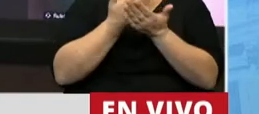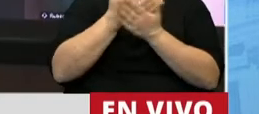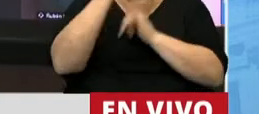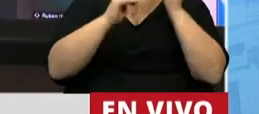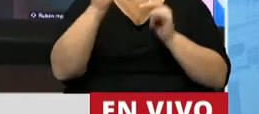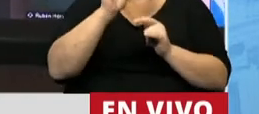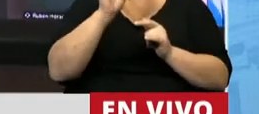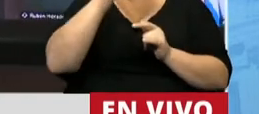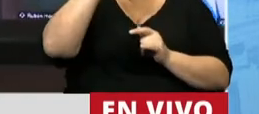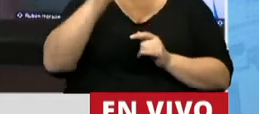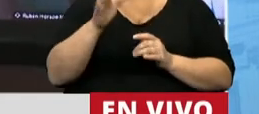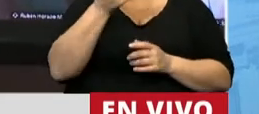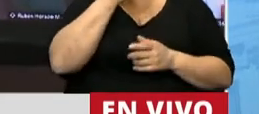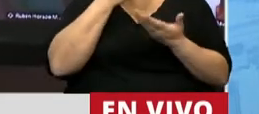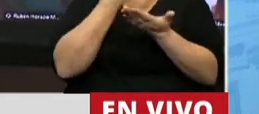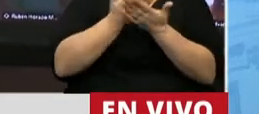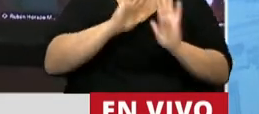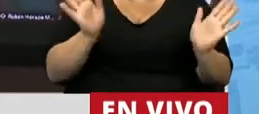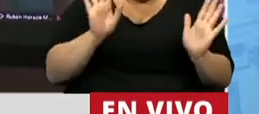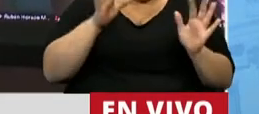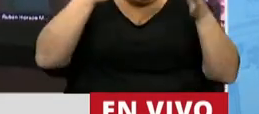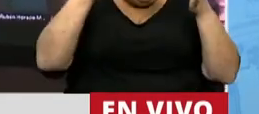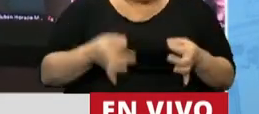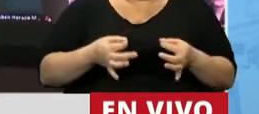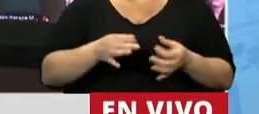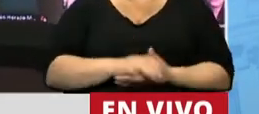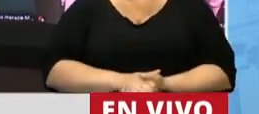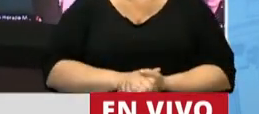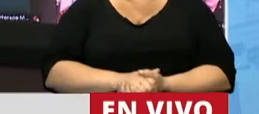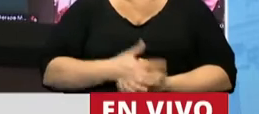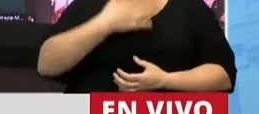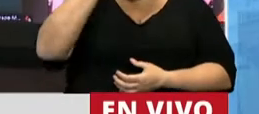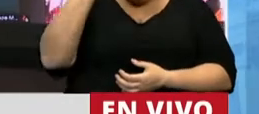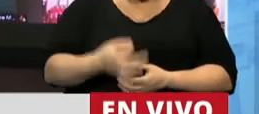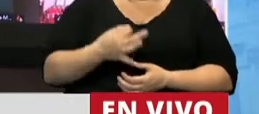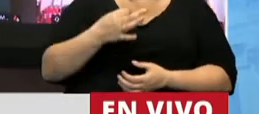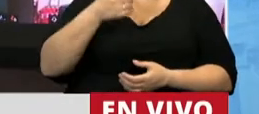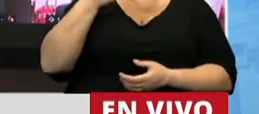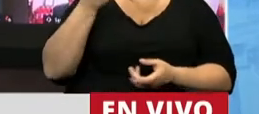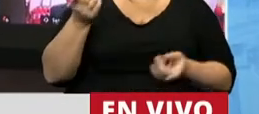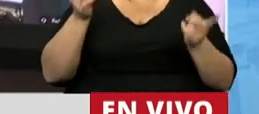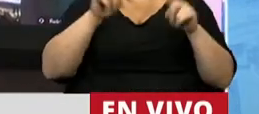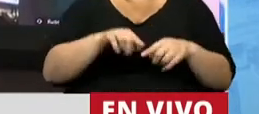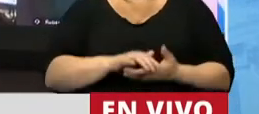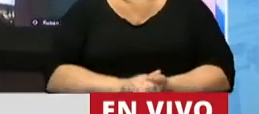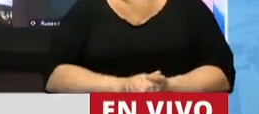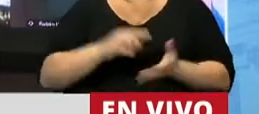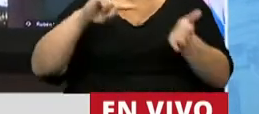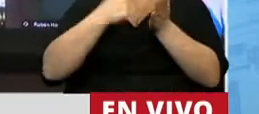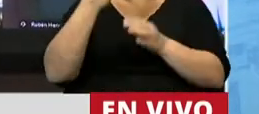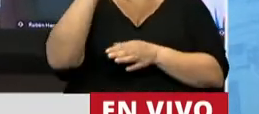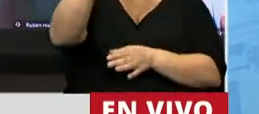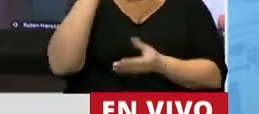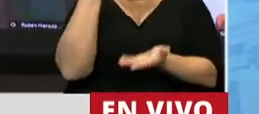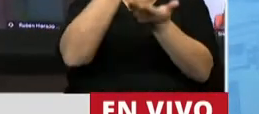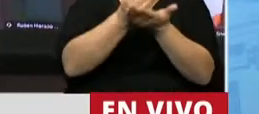tendrá un mero alcance simbólico, sino que redundará en un reposicionamiento de las ciudades elegidas